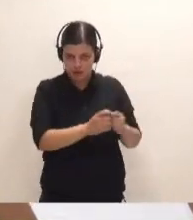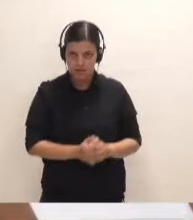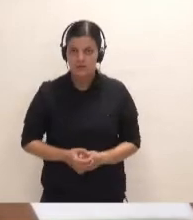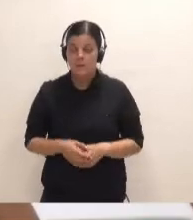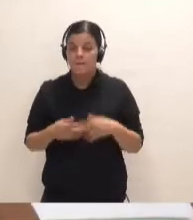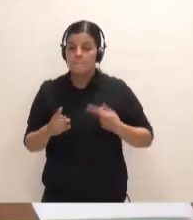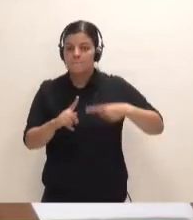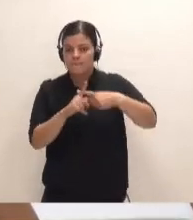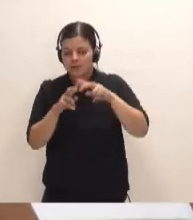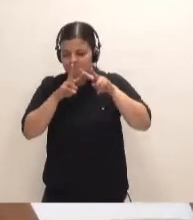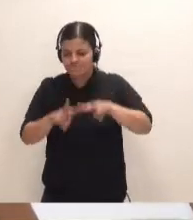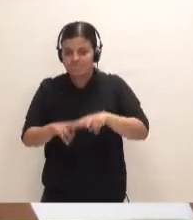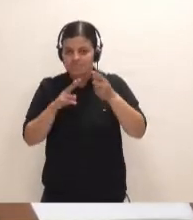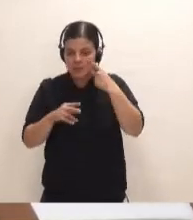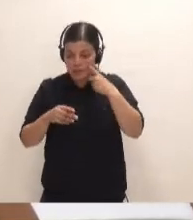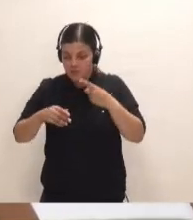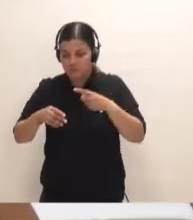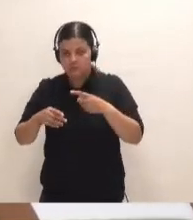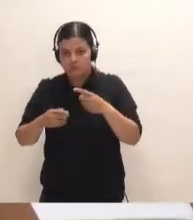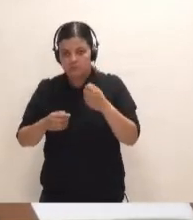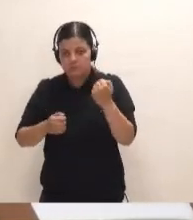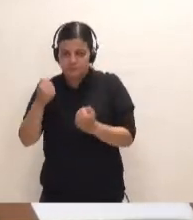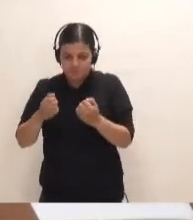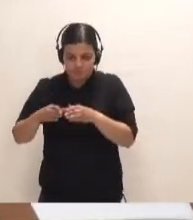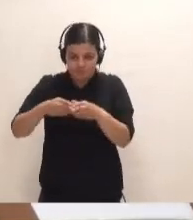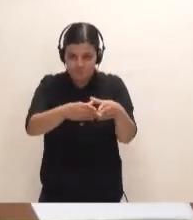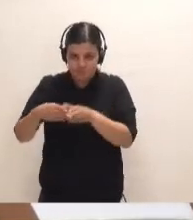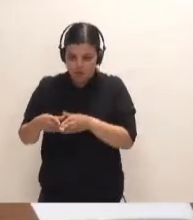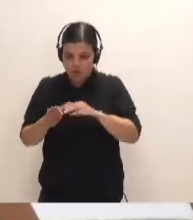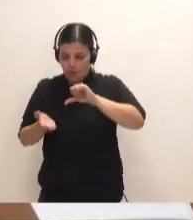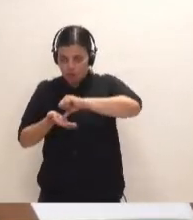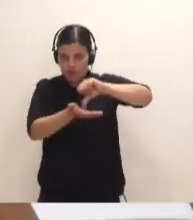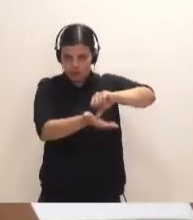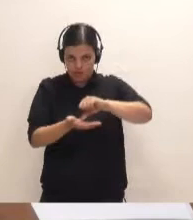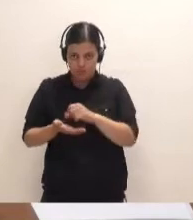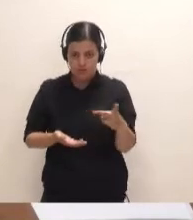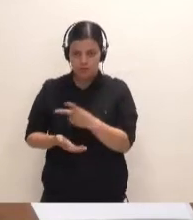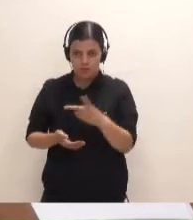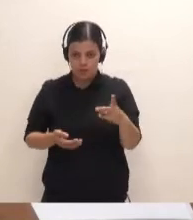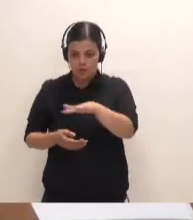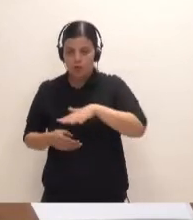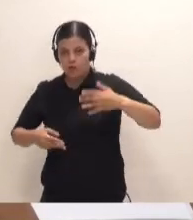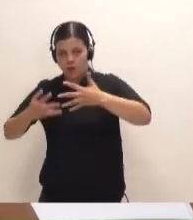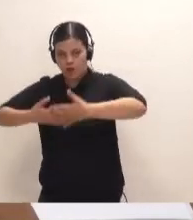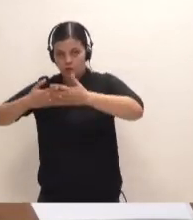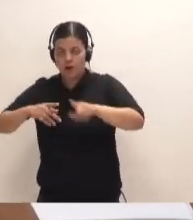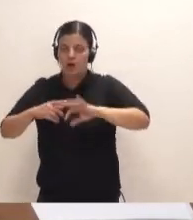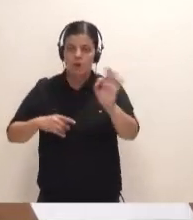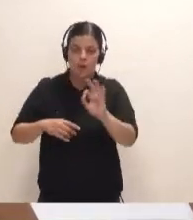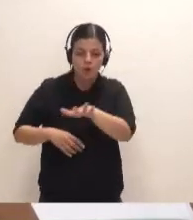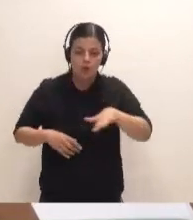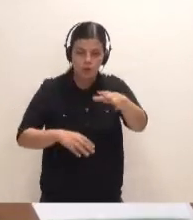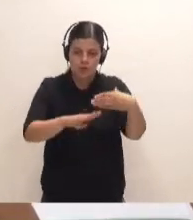detallado de la afección a las infraestructuras viarias y al flujo vehicular entre áreas metropolitanas, las áreas industriales y las diferentes infraestructuras portuarias